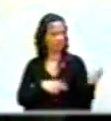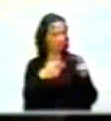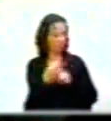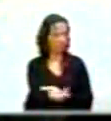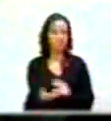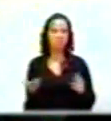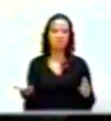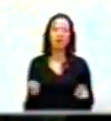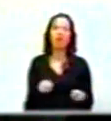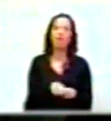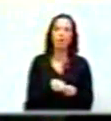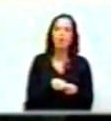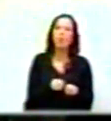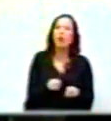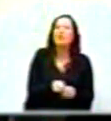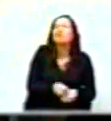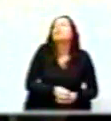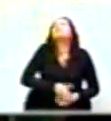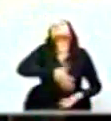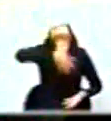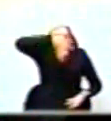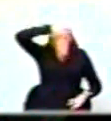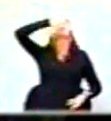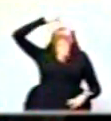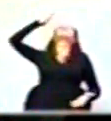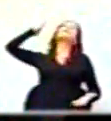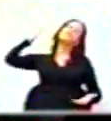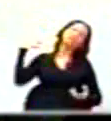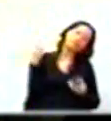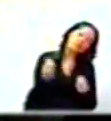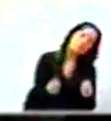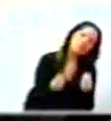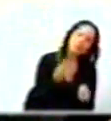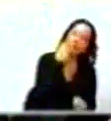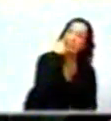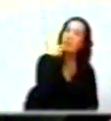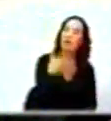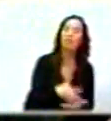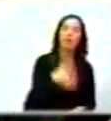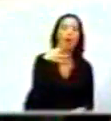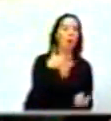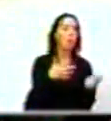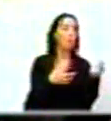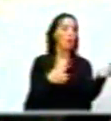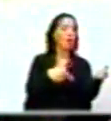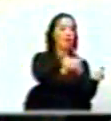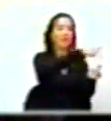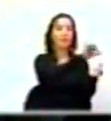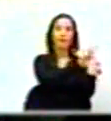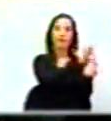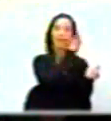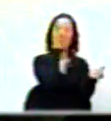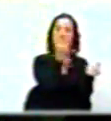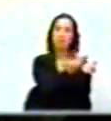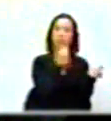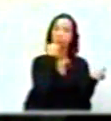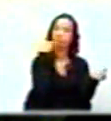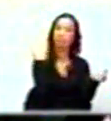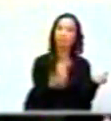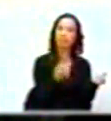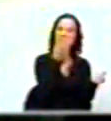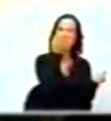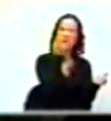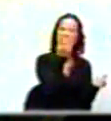entrega de multimillonarios recursos a unas pocas familias de potentados